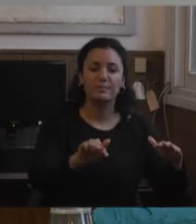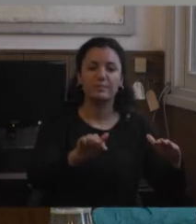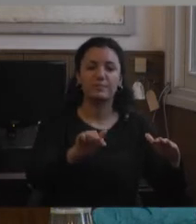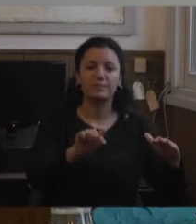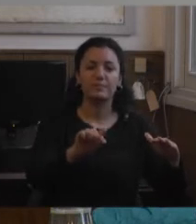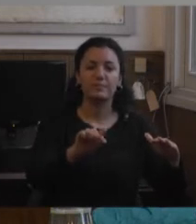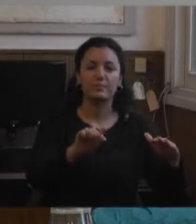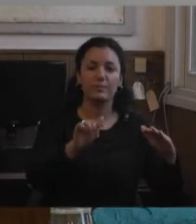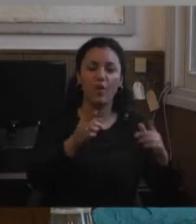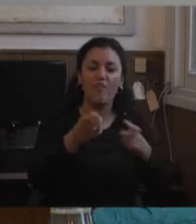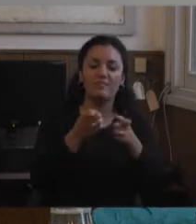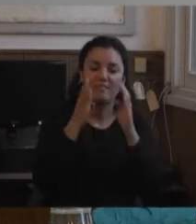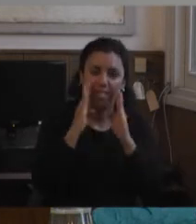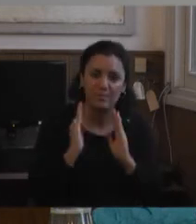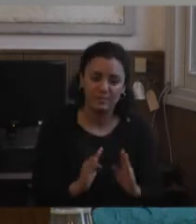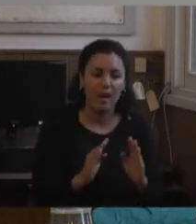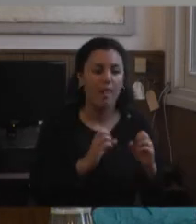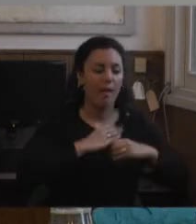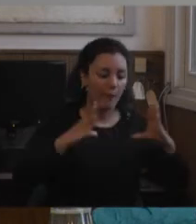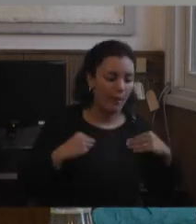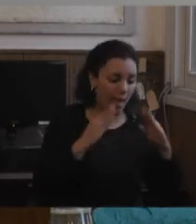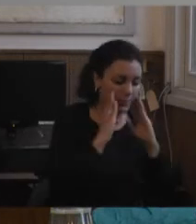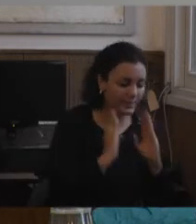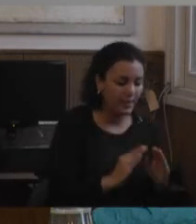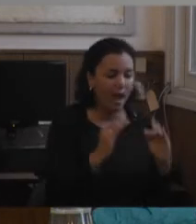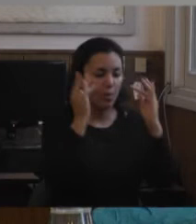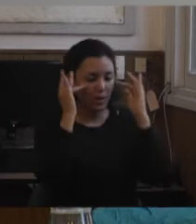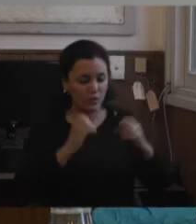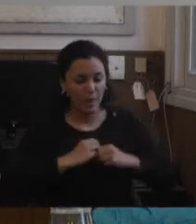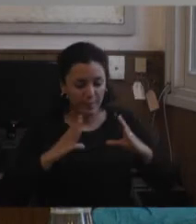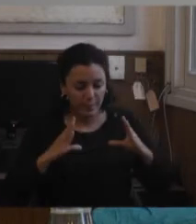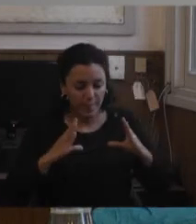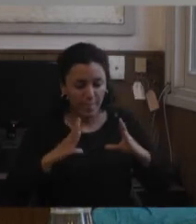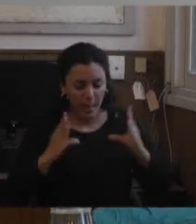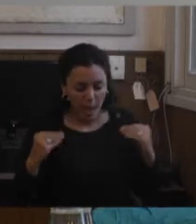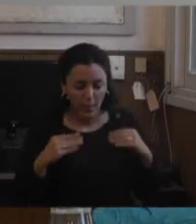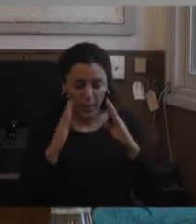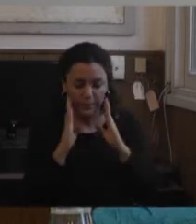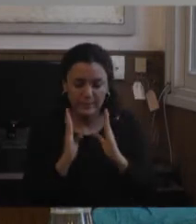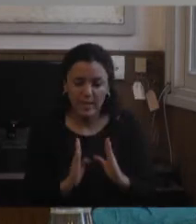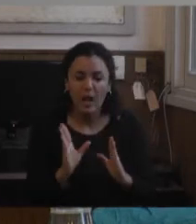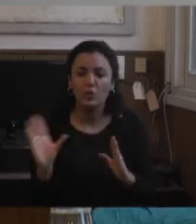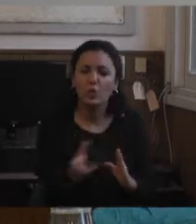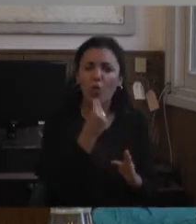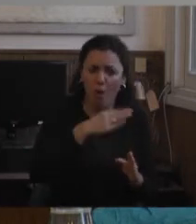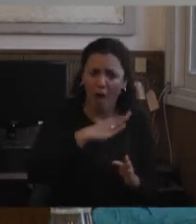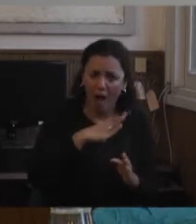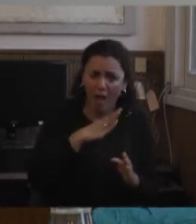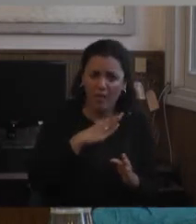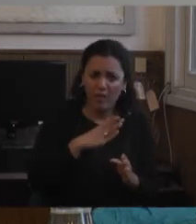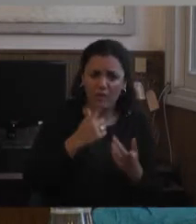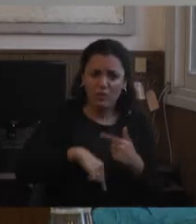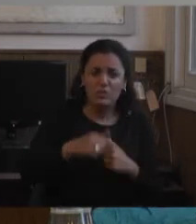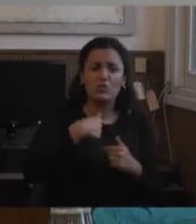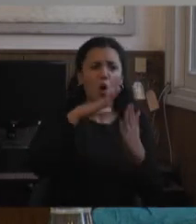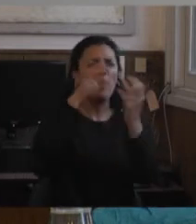bonaerenses especiales, las escuelas especiales, la educación especial. Entonces, si existe todo eso, la lectura que hacen mucho es,